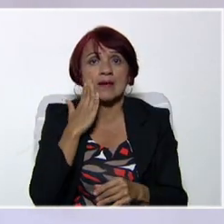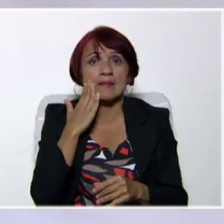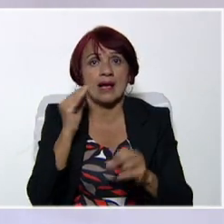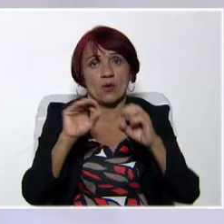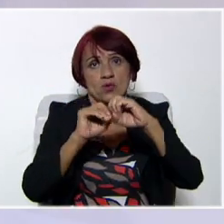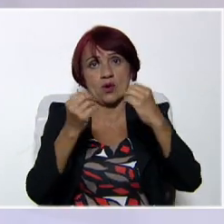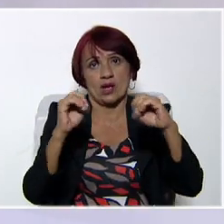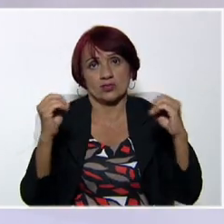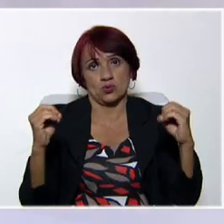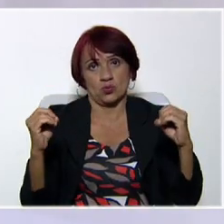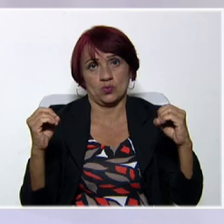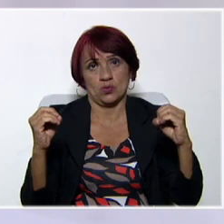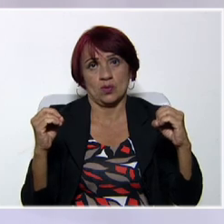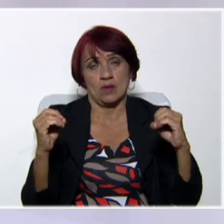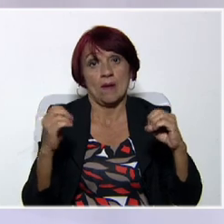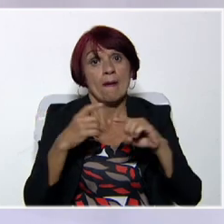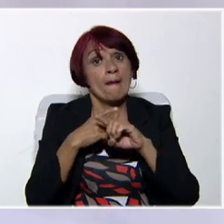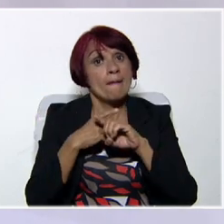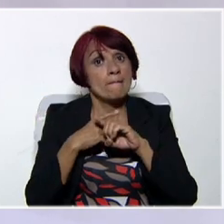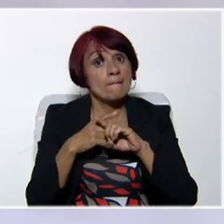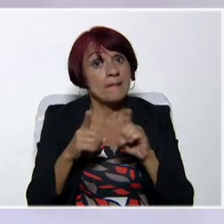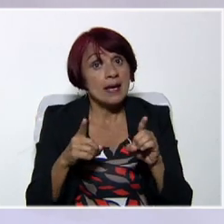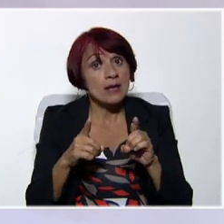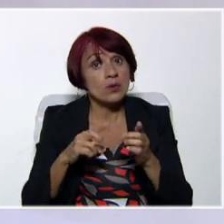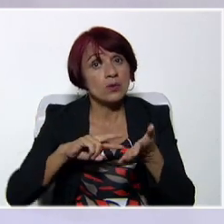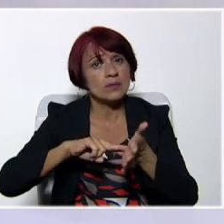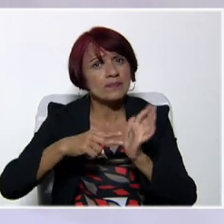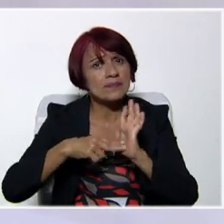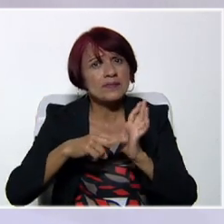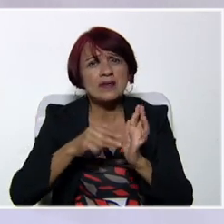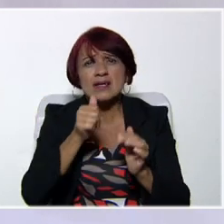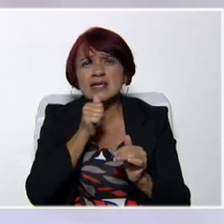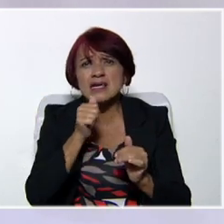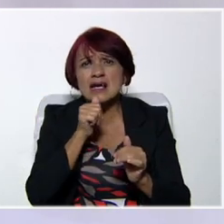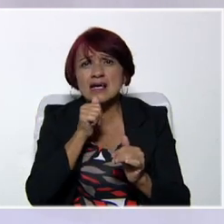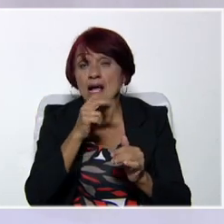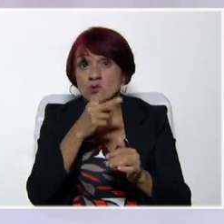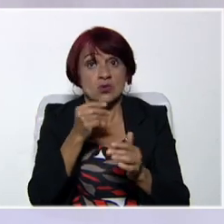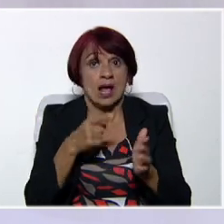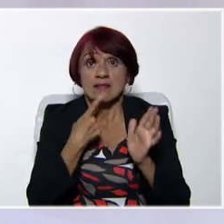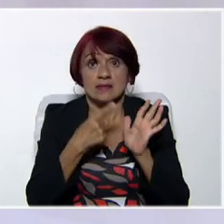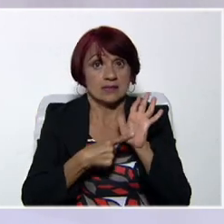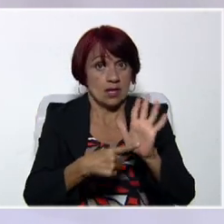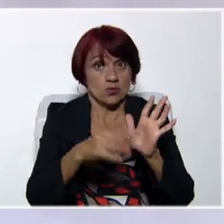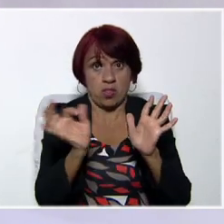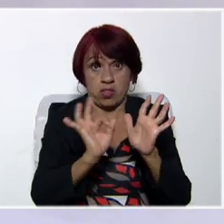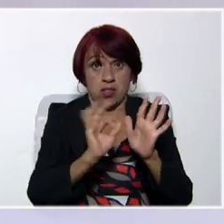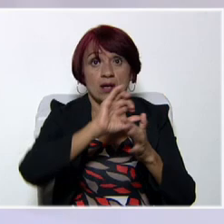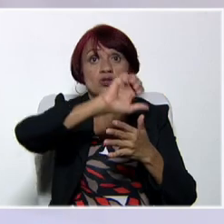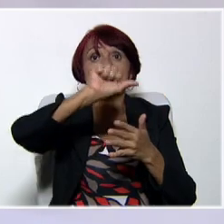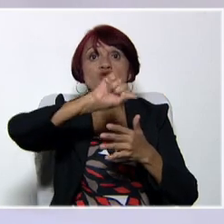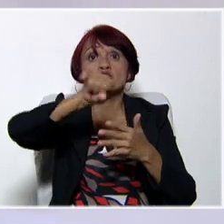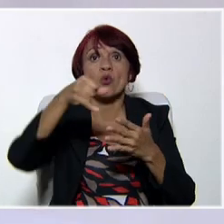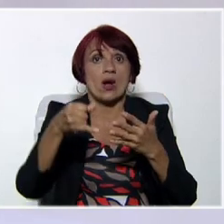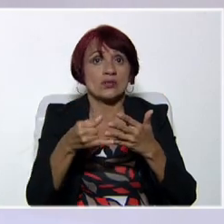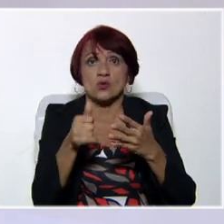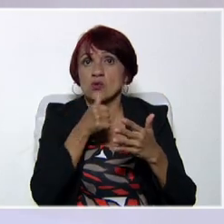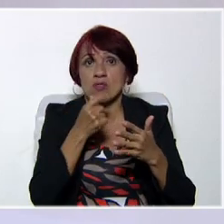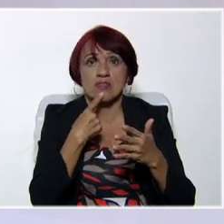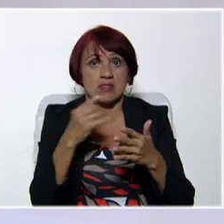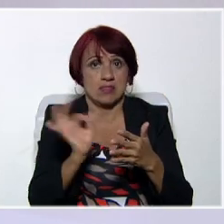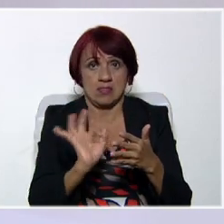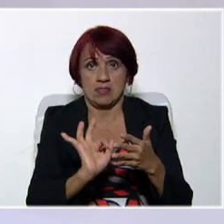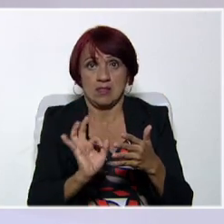oración. ¿Ok? Pero ahí no estamos distinguiendo quién es el sujeto ni quién es el predicado. Yo vivo torrencialmente,